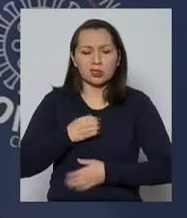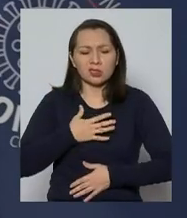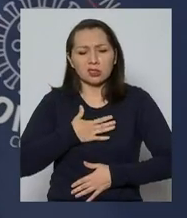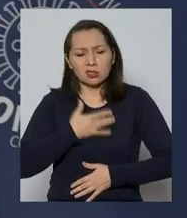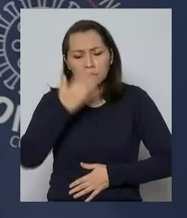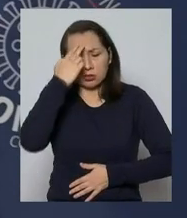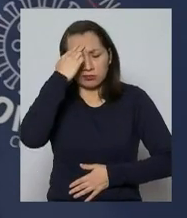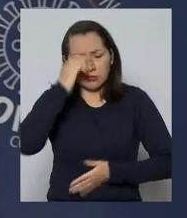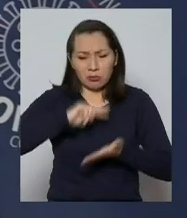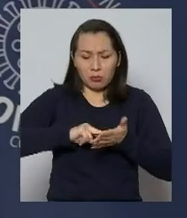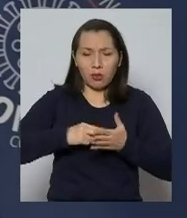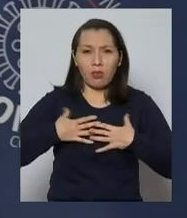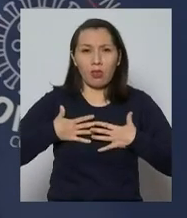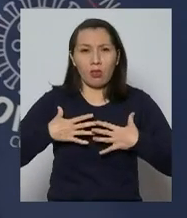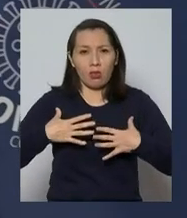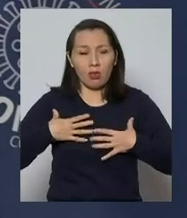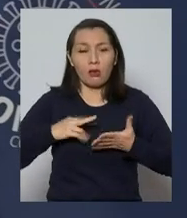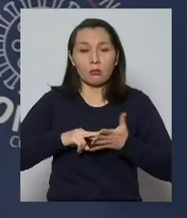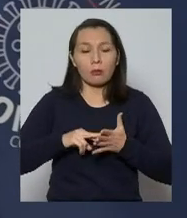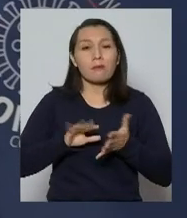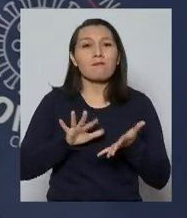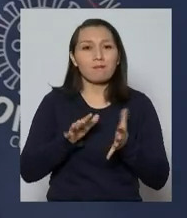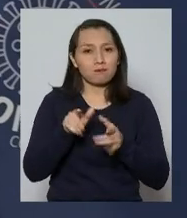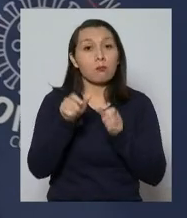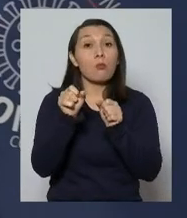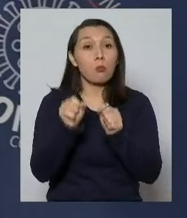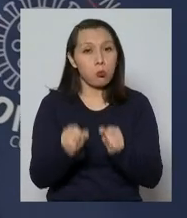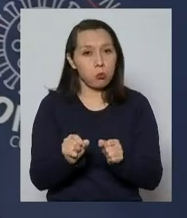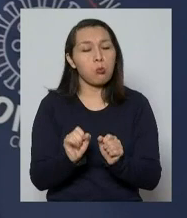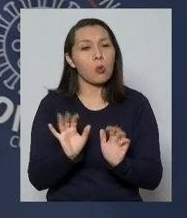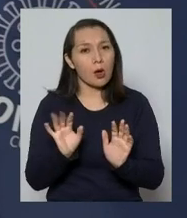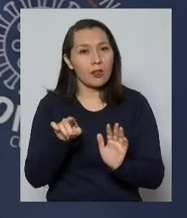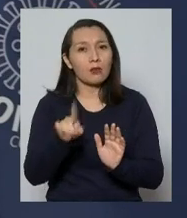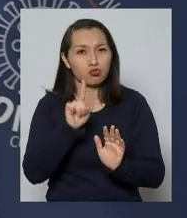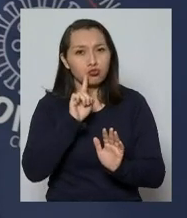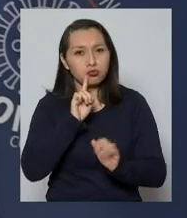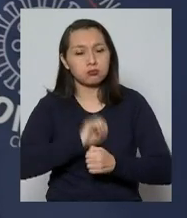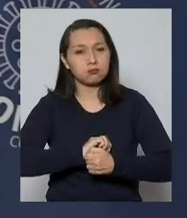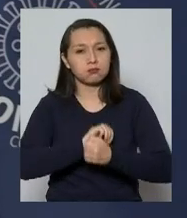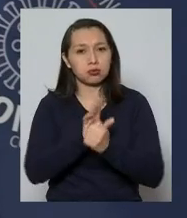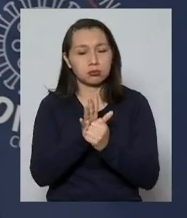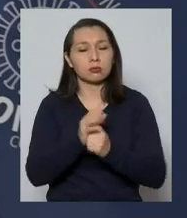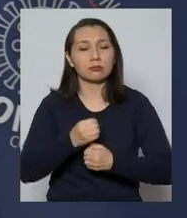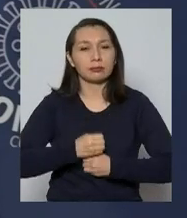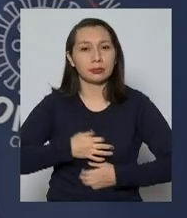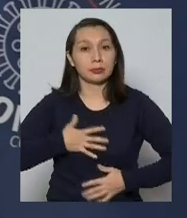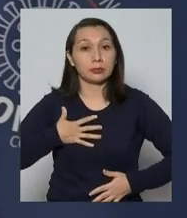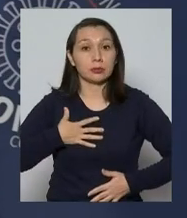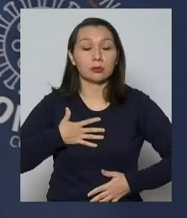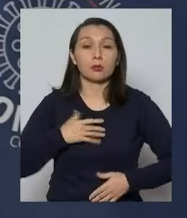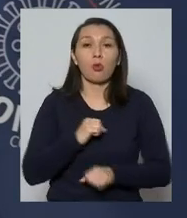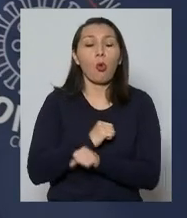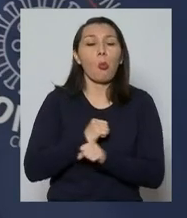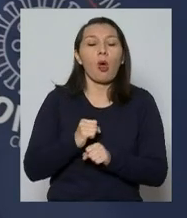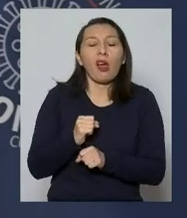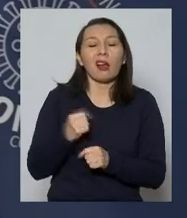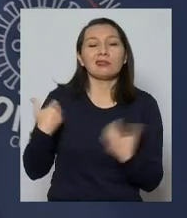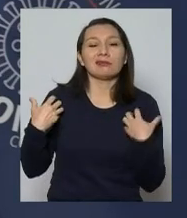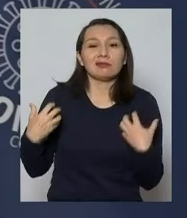síntomas respiratorios, es probable que esté, es posible que esté cursando una infección por coronavirus, no lo puede